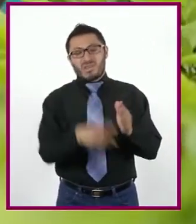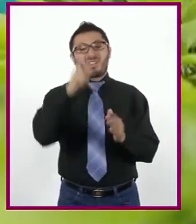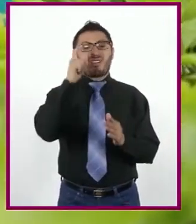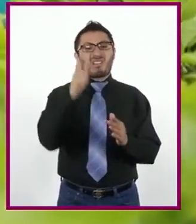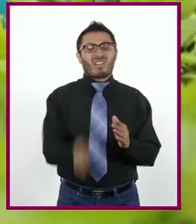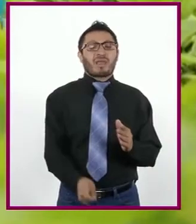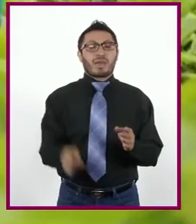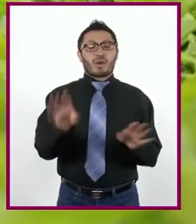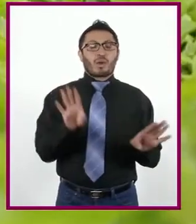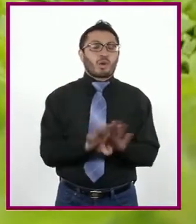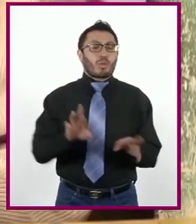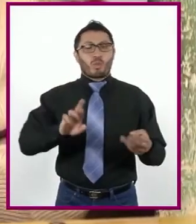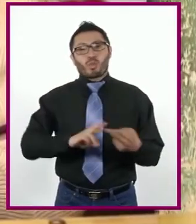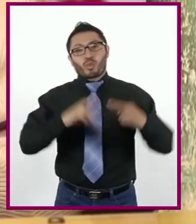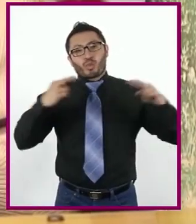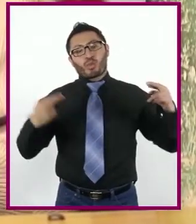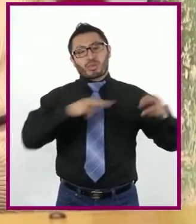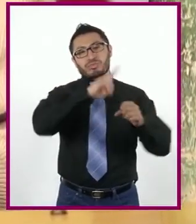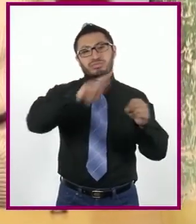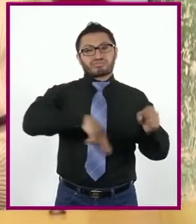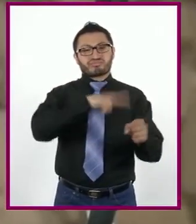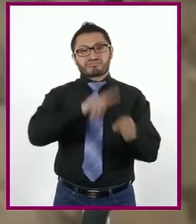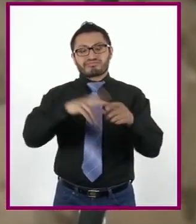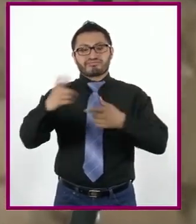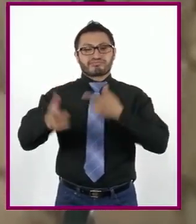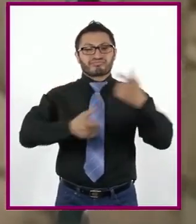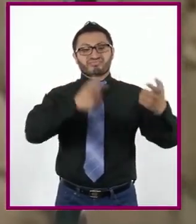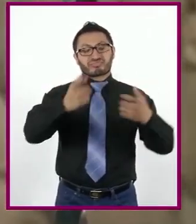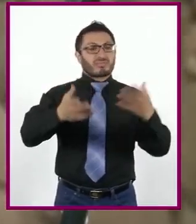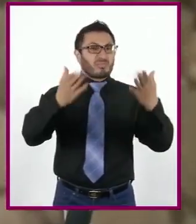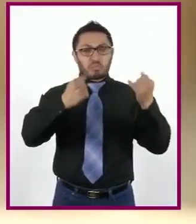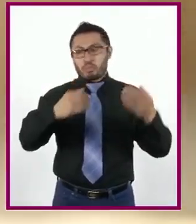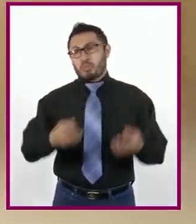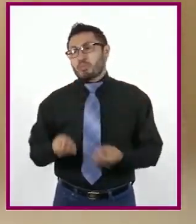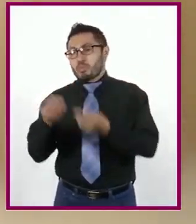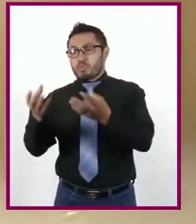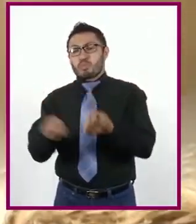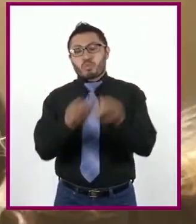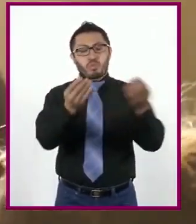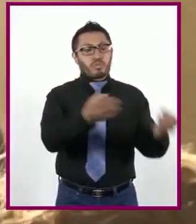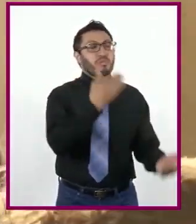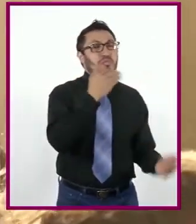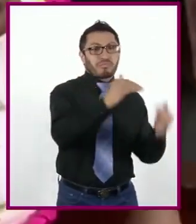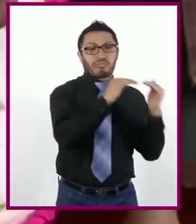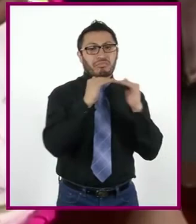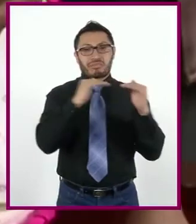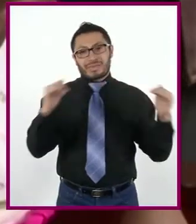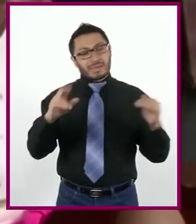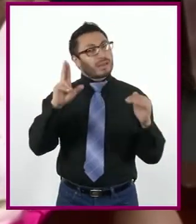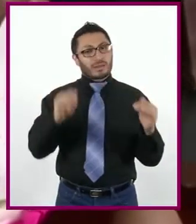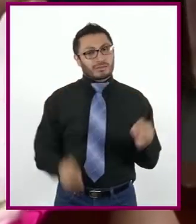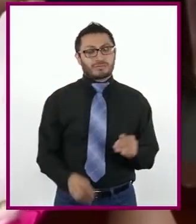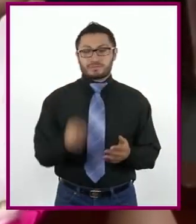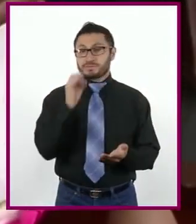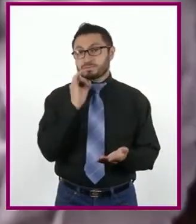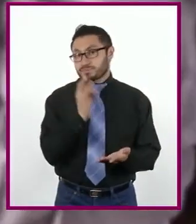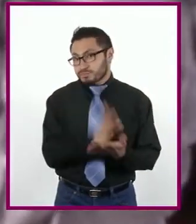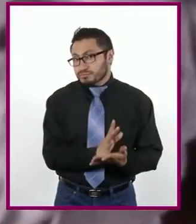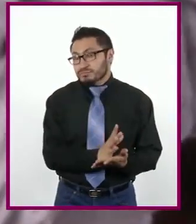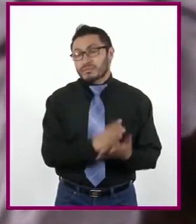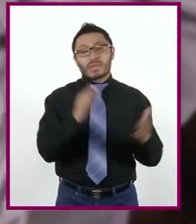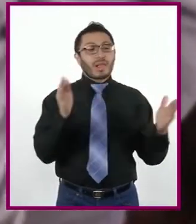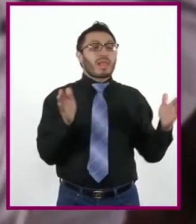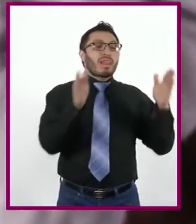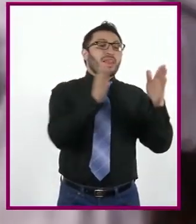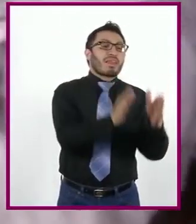que los recursos naturales y económicos no estén distribuidos de forma equitativa, que solo una parte de la